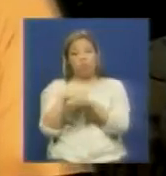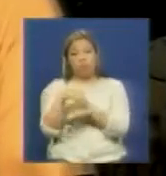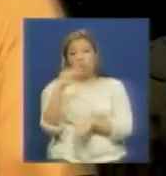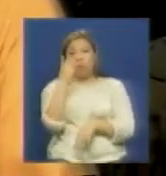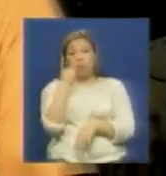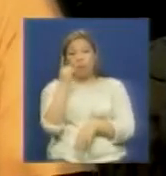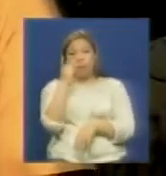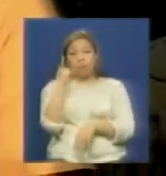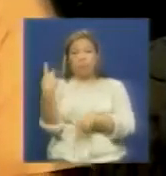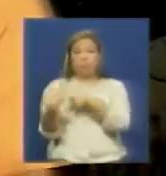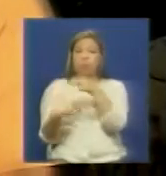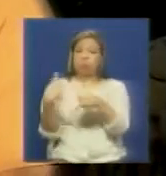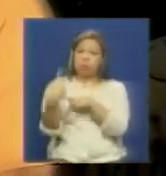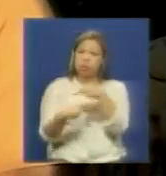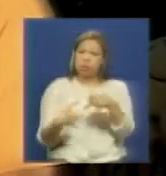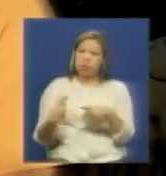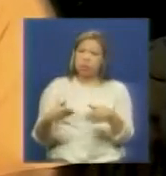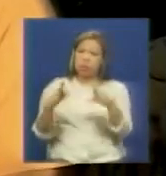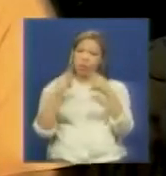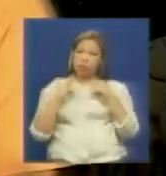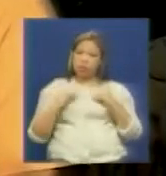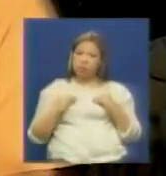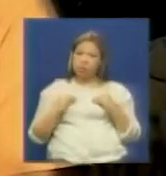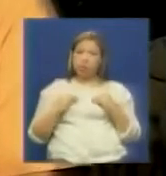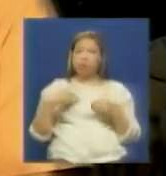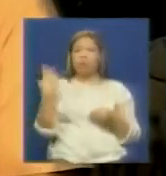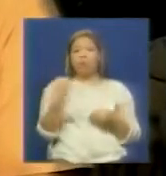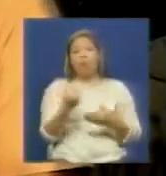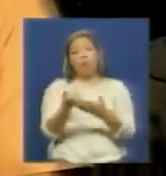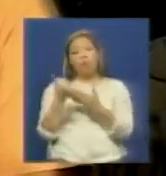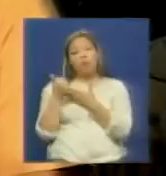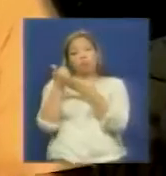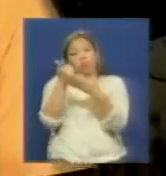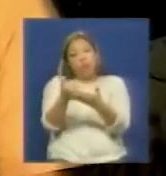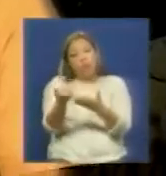por el proceso más allá de eso tenemos que ser servidores